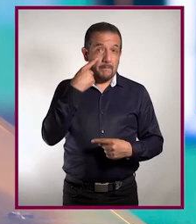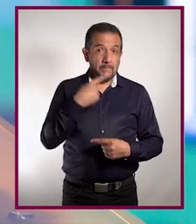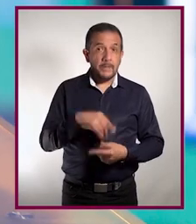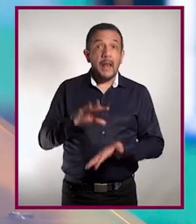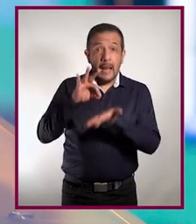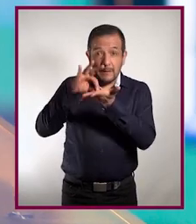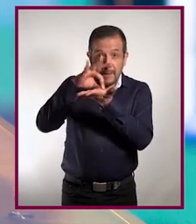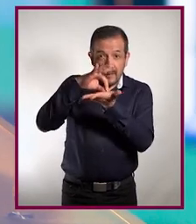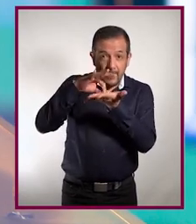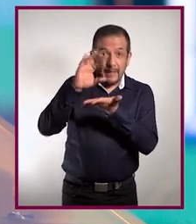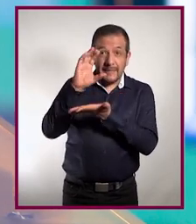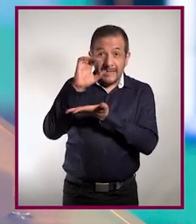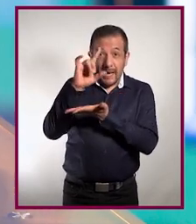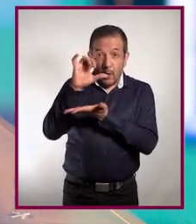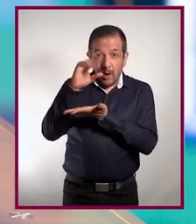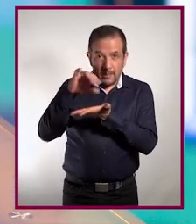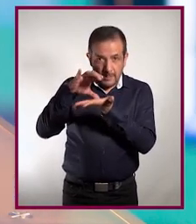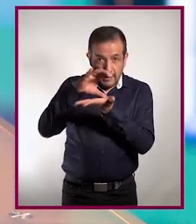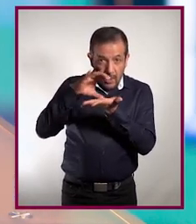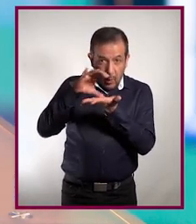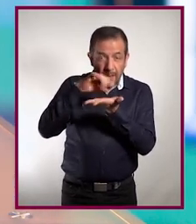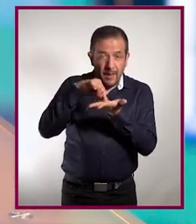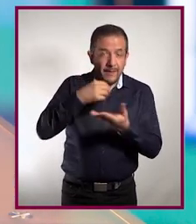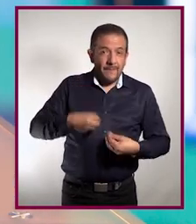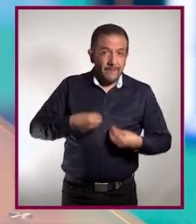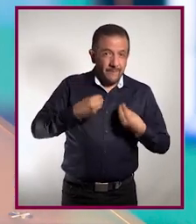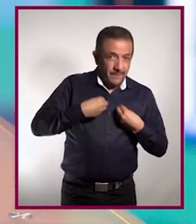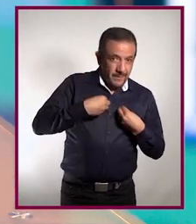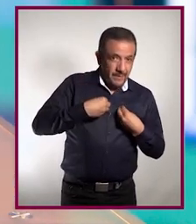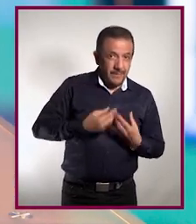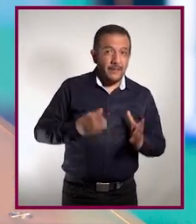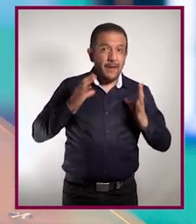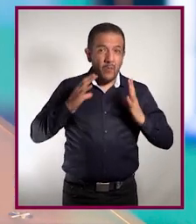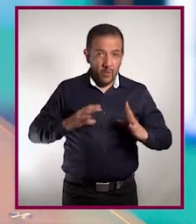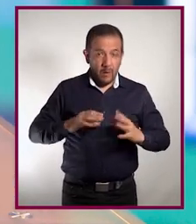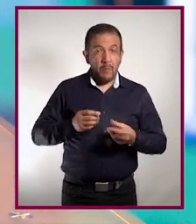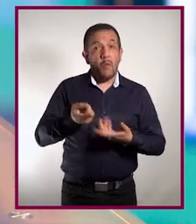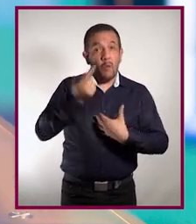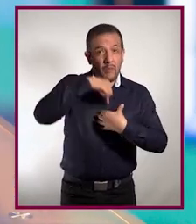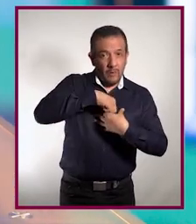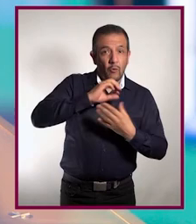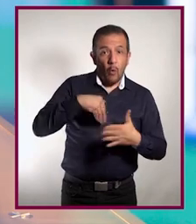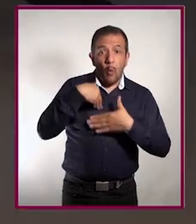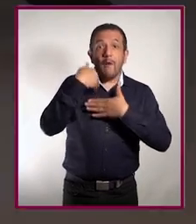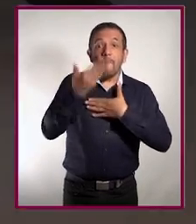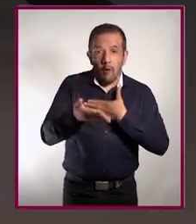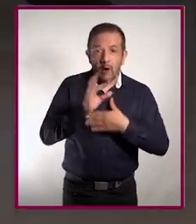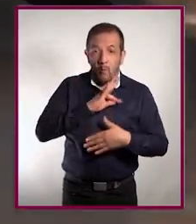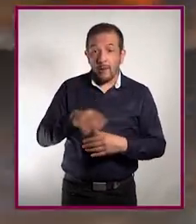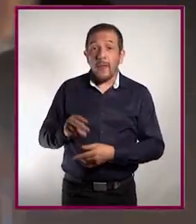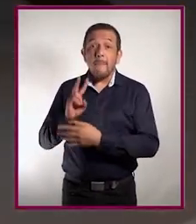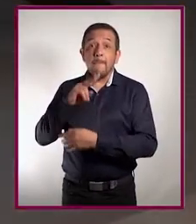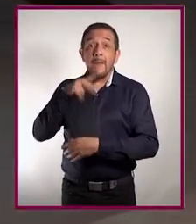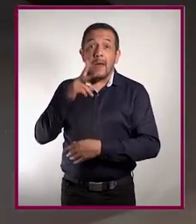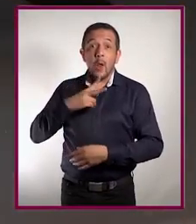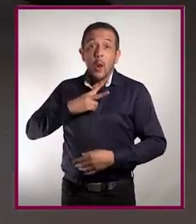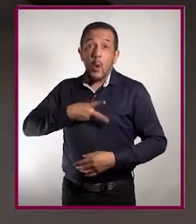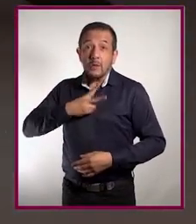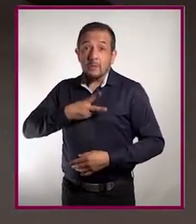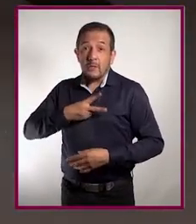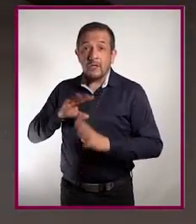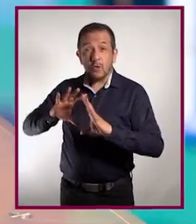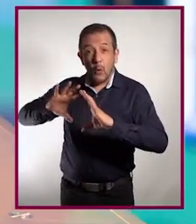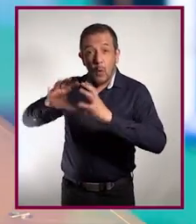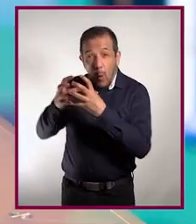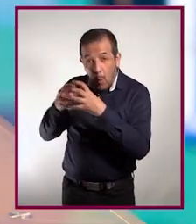Las bacterias son células, tienen vida propia y pueden subsistir dentro o fuera de un cuerpo. Por otro lado, los virus son como paquetes de